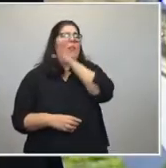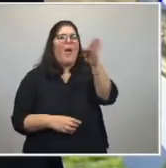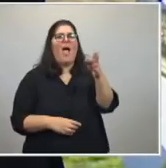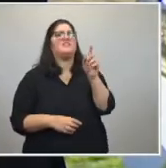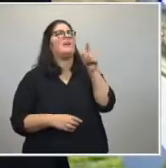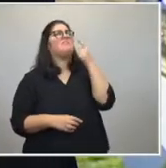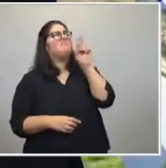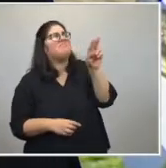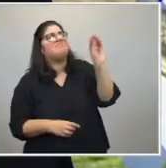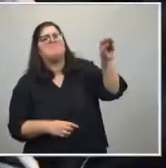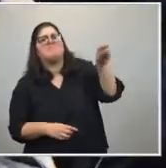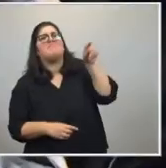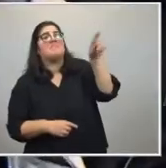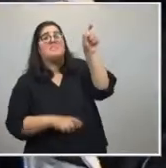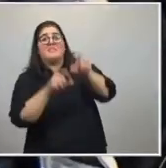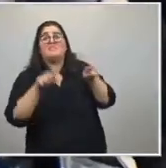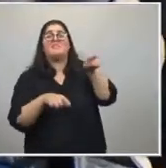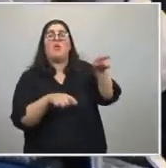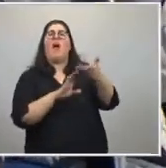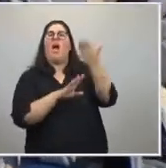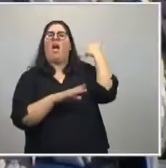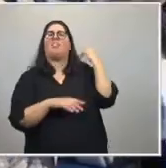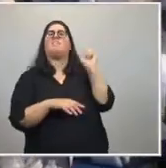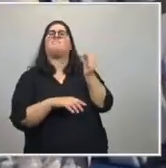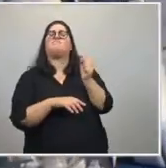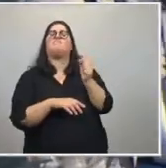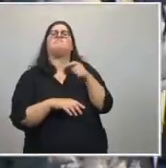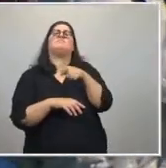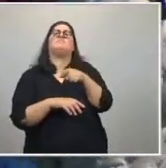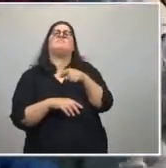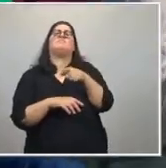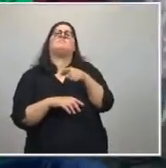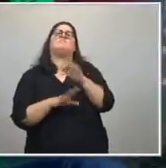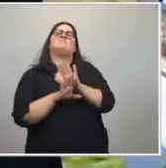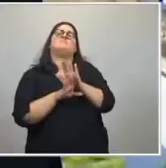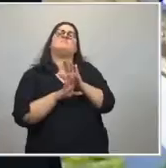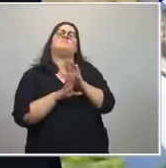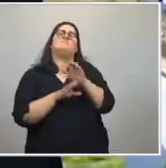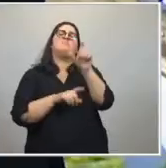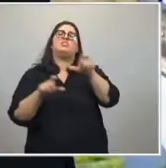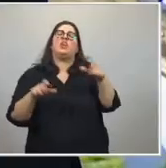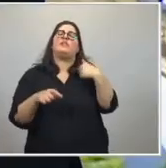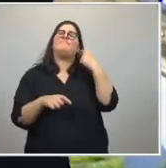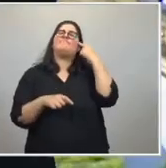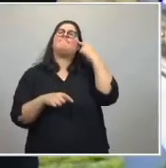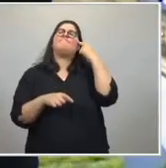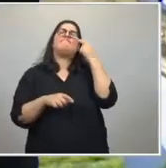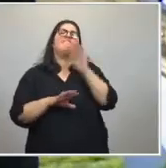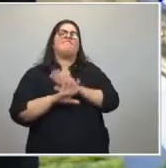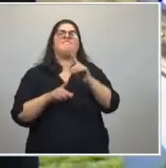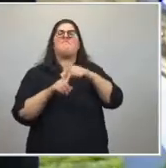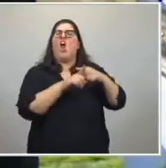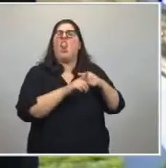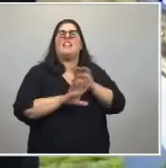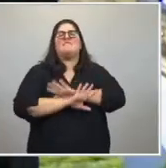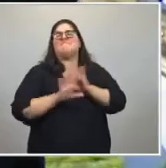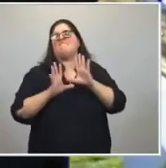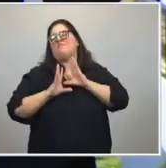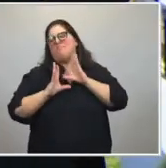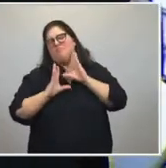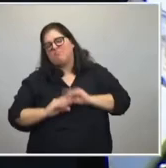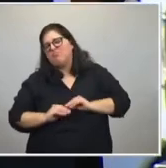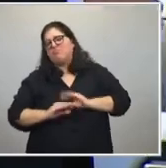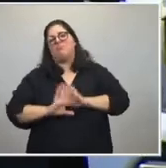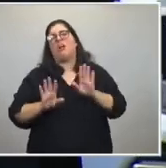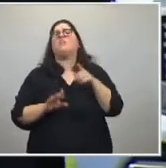que en algún momento se desilusionaron, díganles que nos costó,